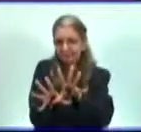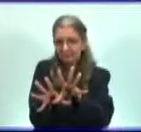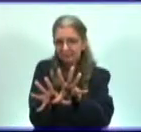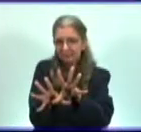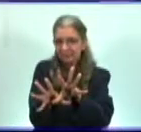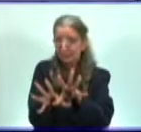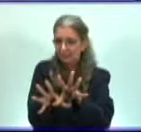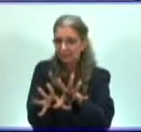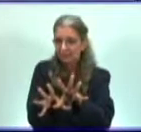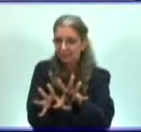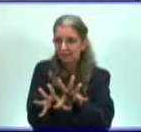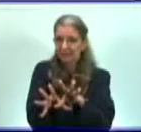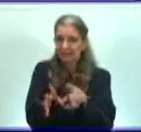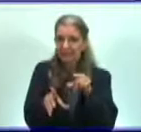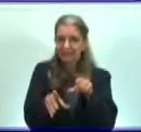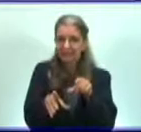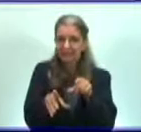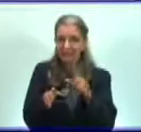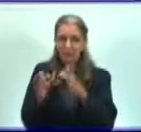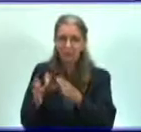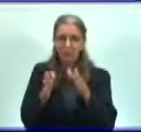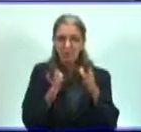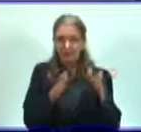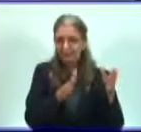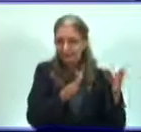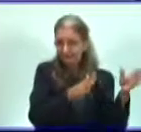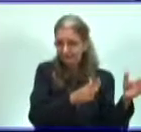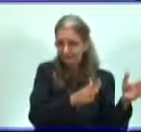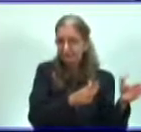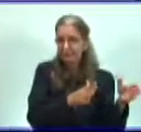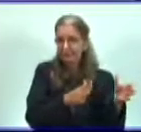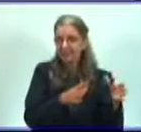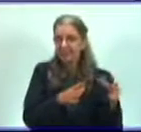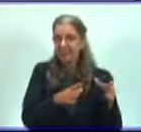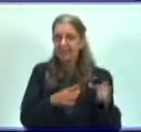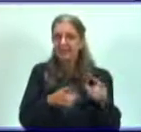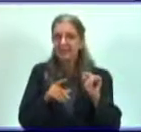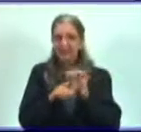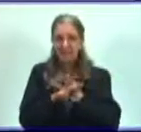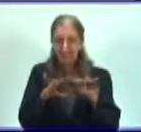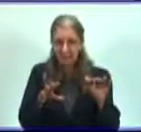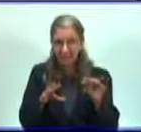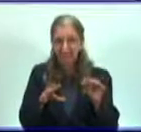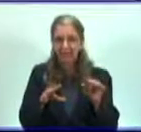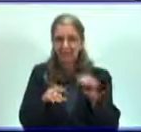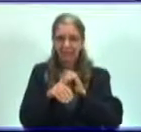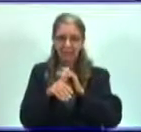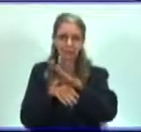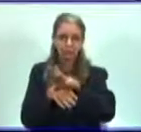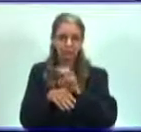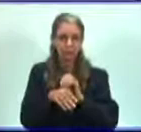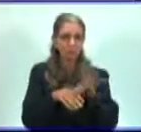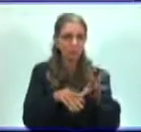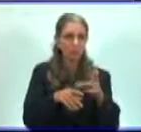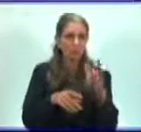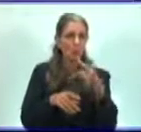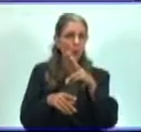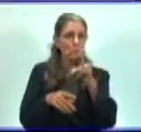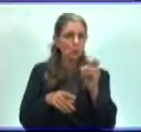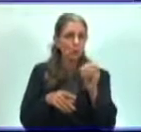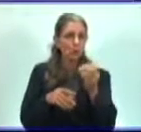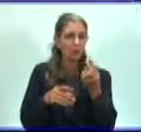Con estas cuatro etapas, entonces ya estás en condiciones de buscar